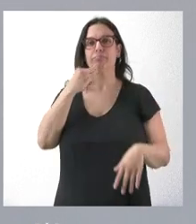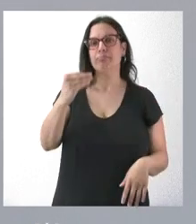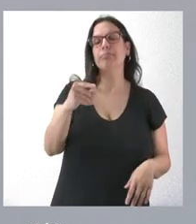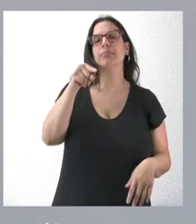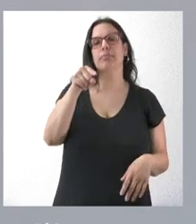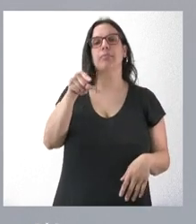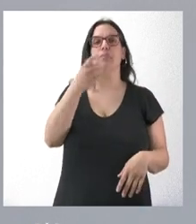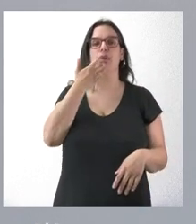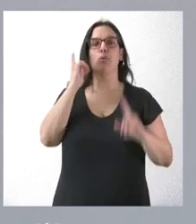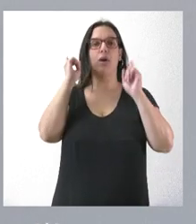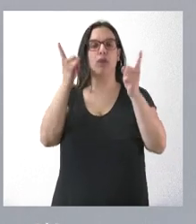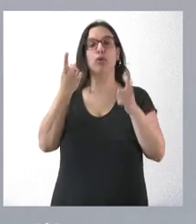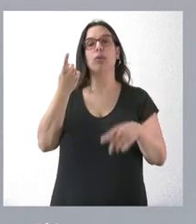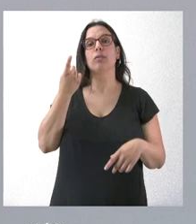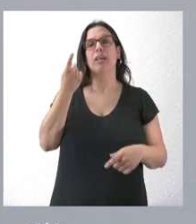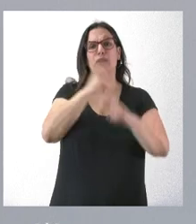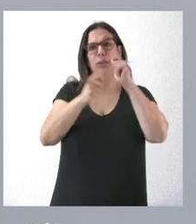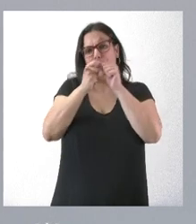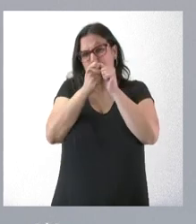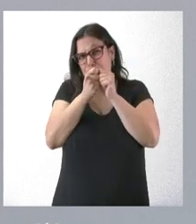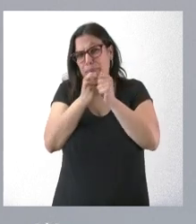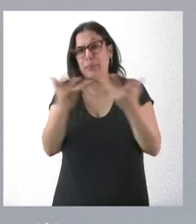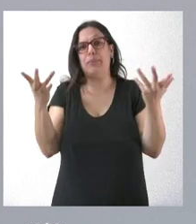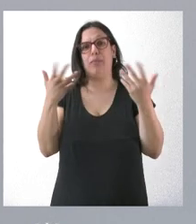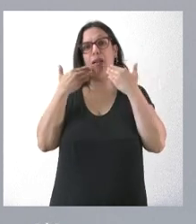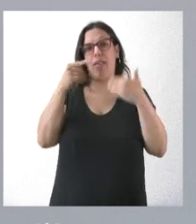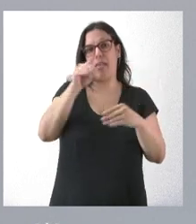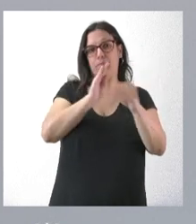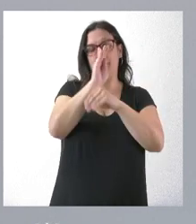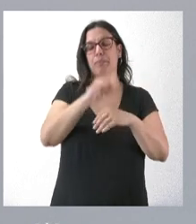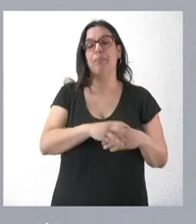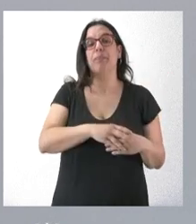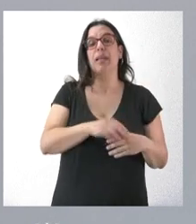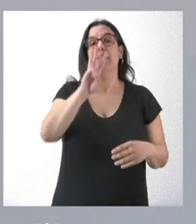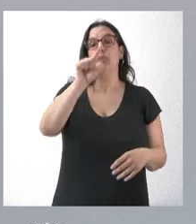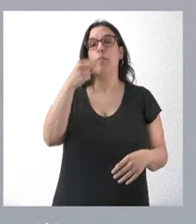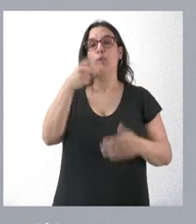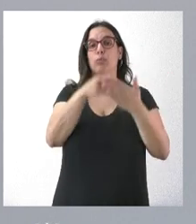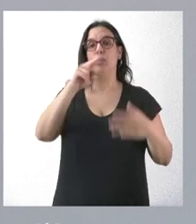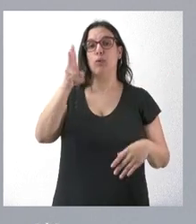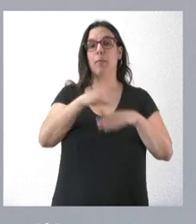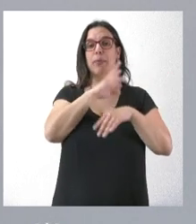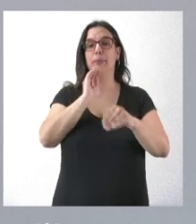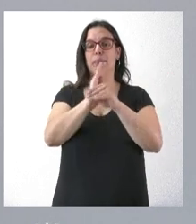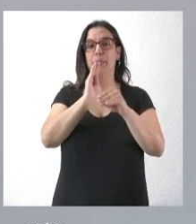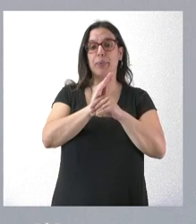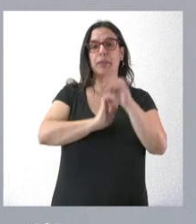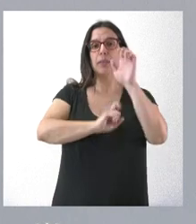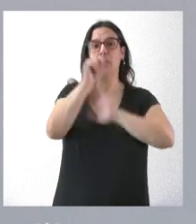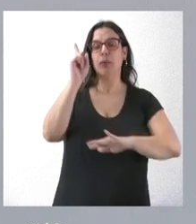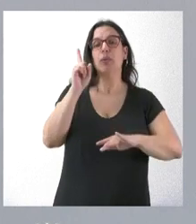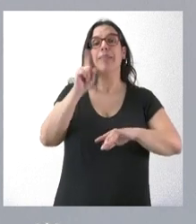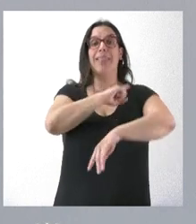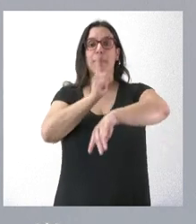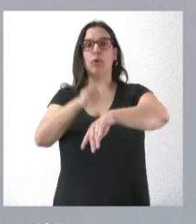Y aquí está el caso. cientos de asociaciones las que se van a beneficiar. Y, finalmente, 3,2 millones de euros para el mantenimiento y desarrollo del tejido, el deporte en la